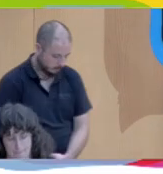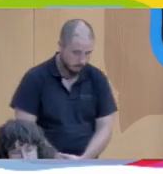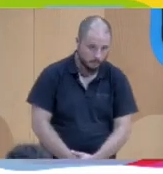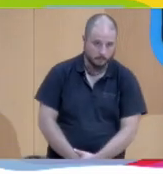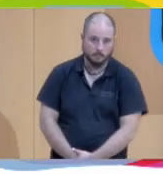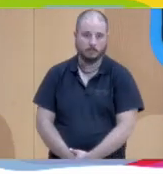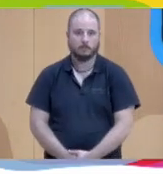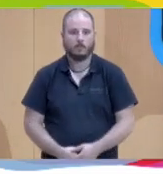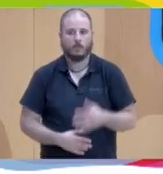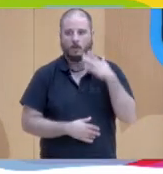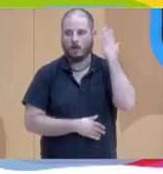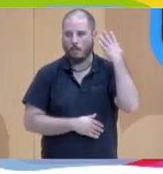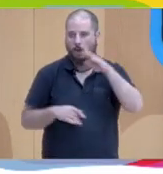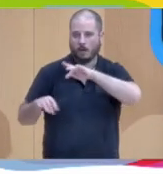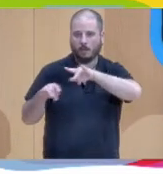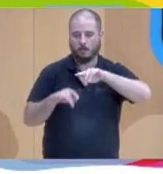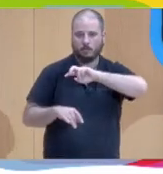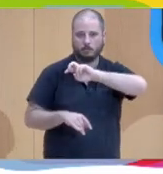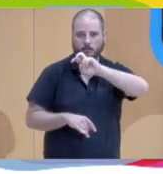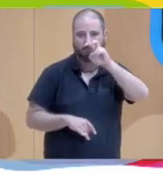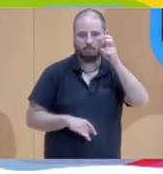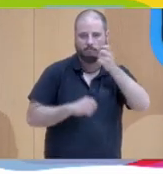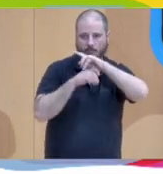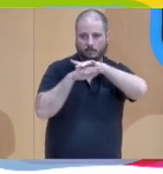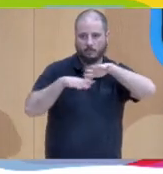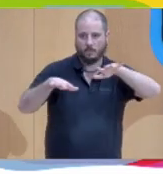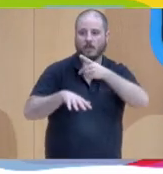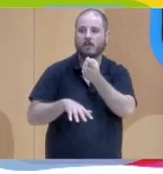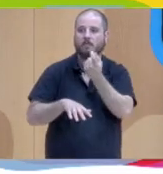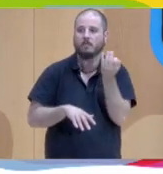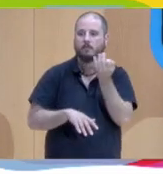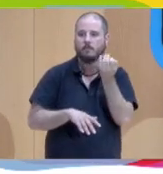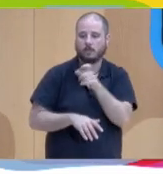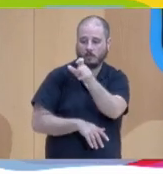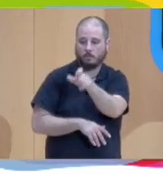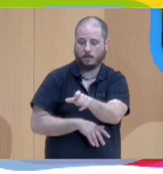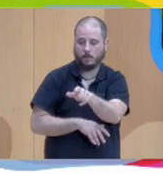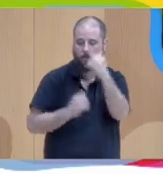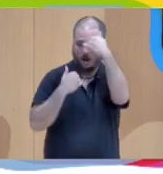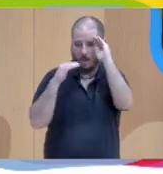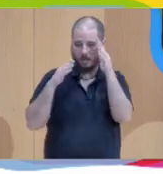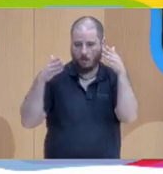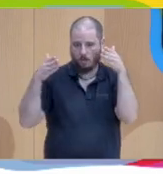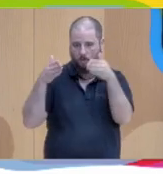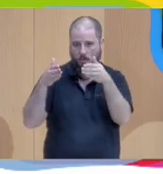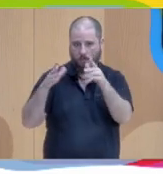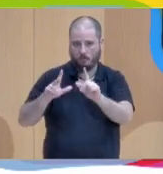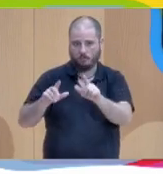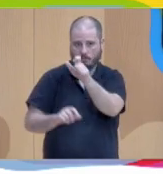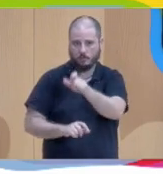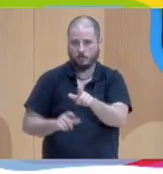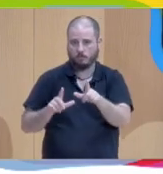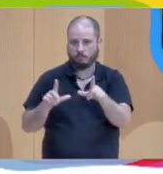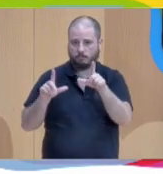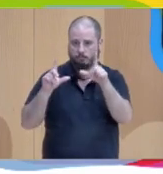Y yo creo que nos falta el incorporar la atención centrada en la persona porque aunque vamos poco a poco haciéndolo, siempre seguimos